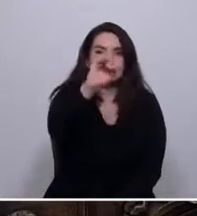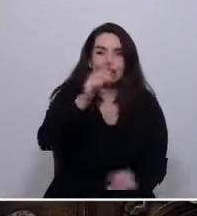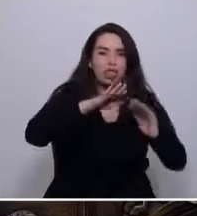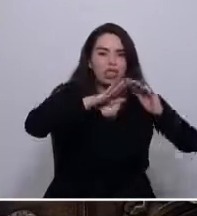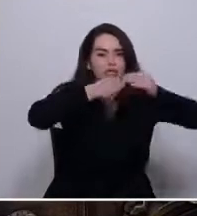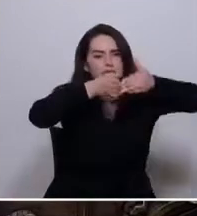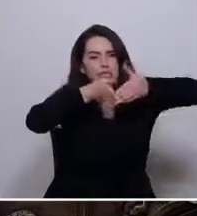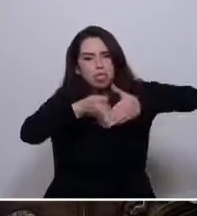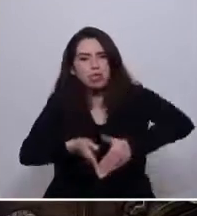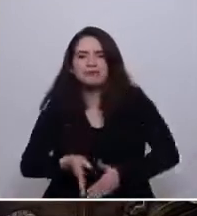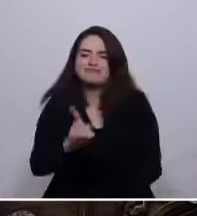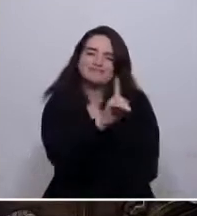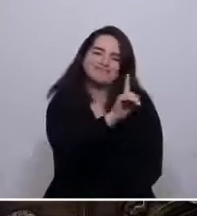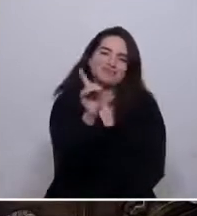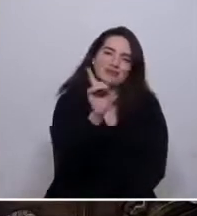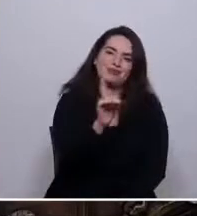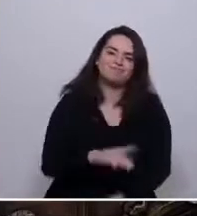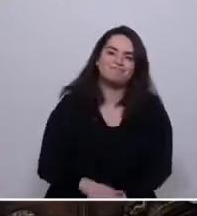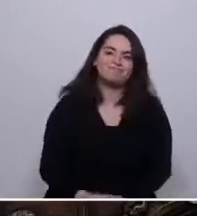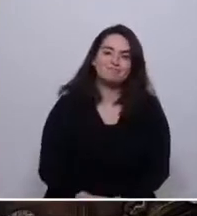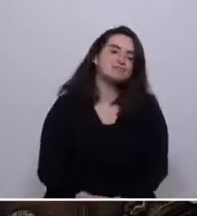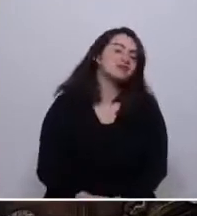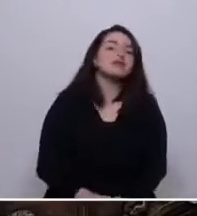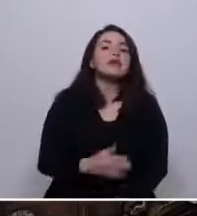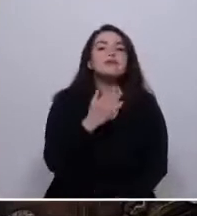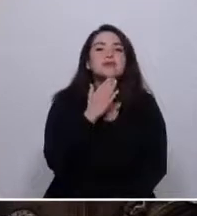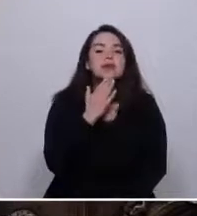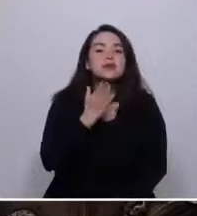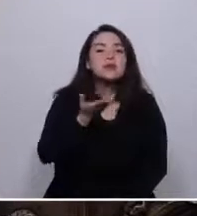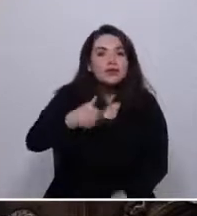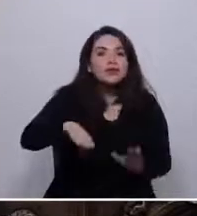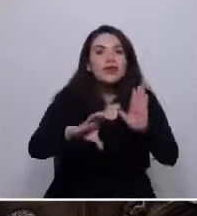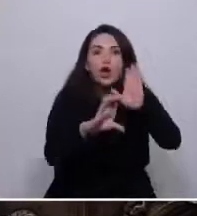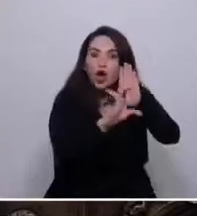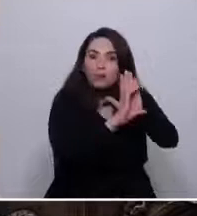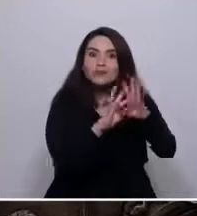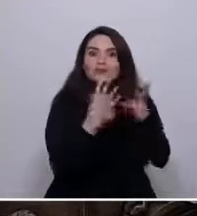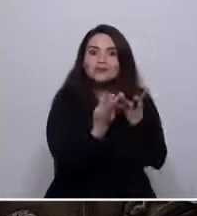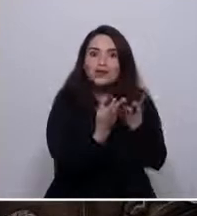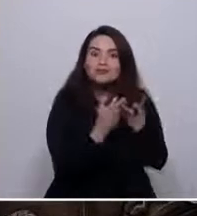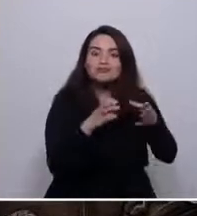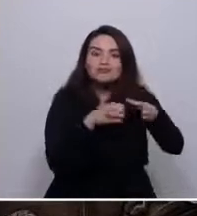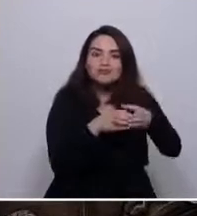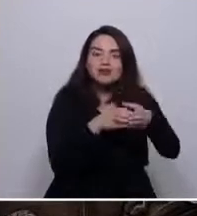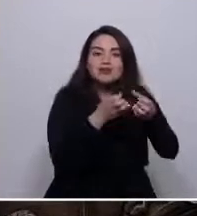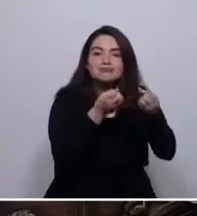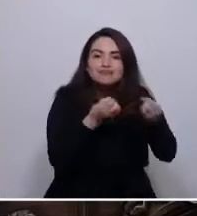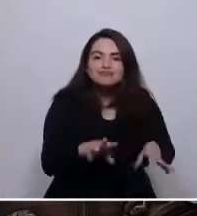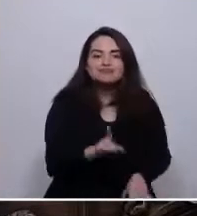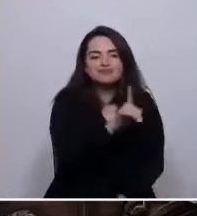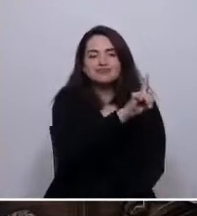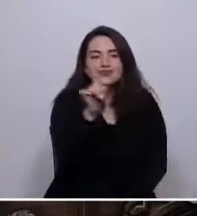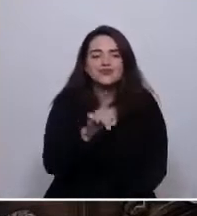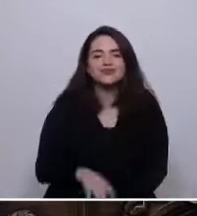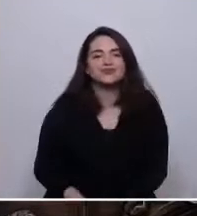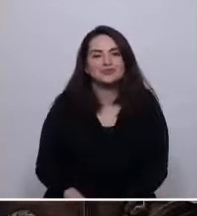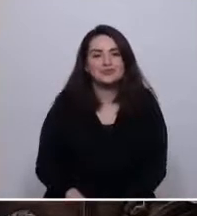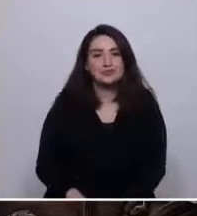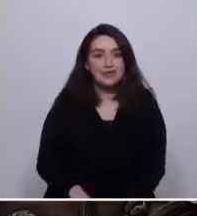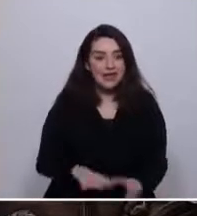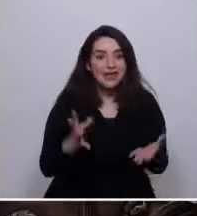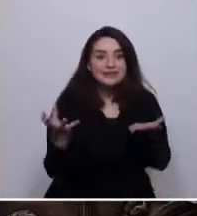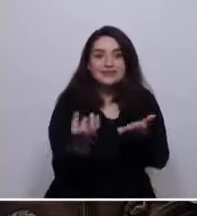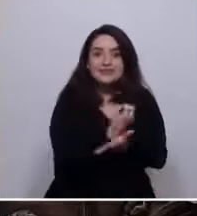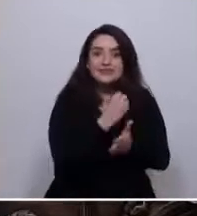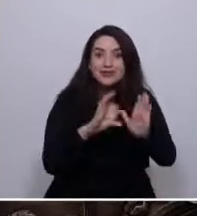tampoco, por cierto, lo hará nuestra convención, pero que así sea depende en parte muy